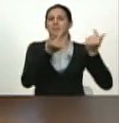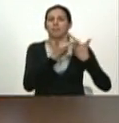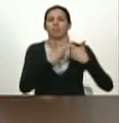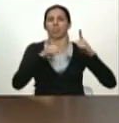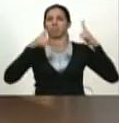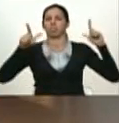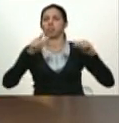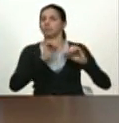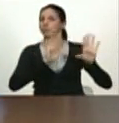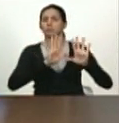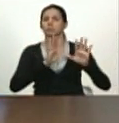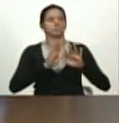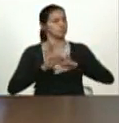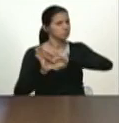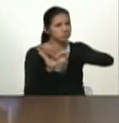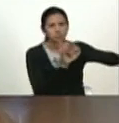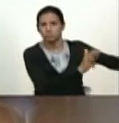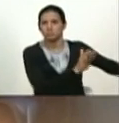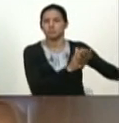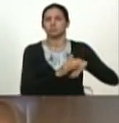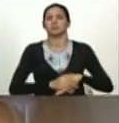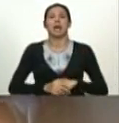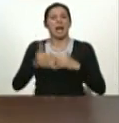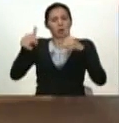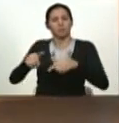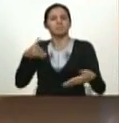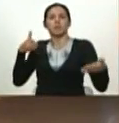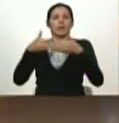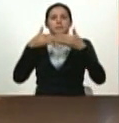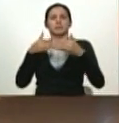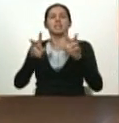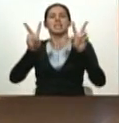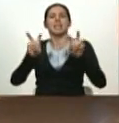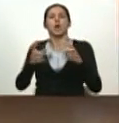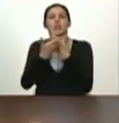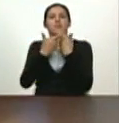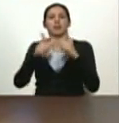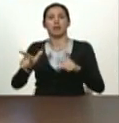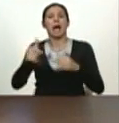y hoy es antineoliberal y es socialista.